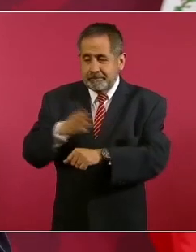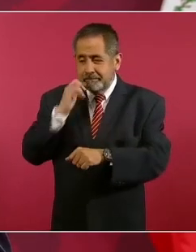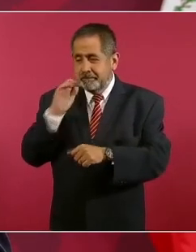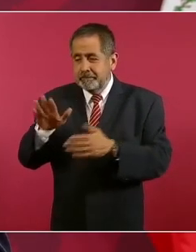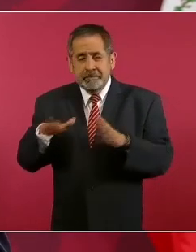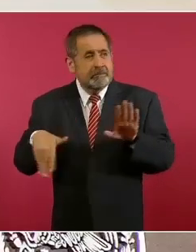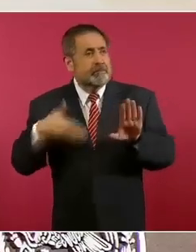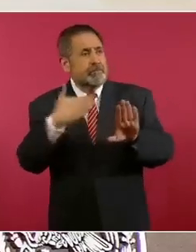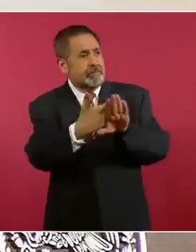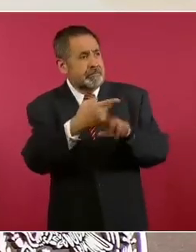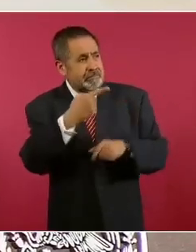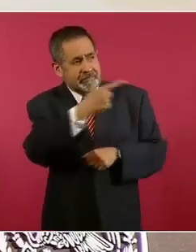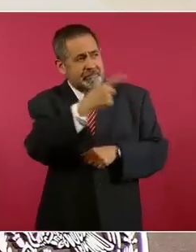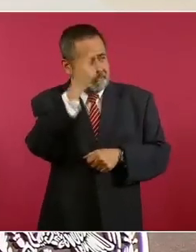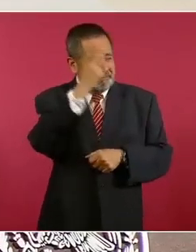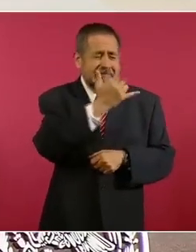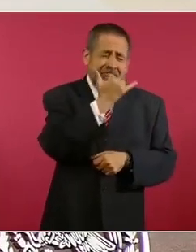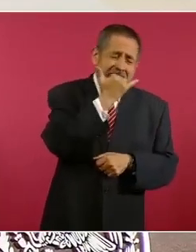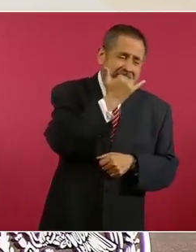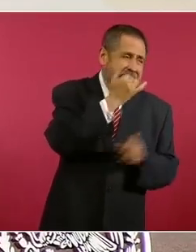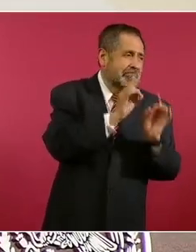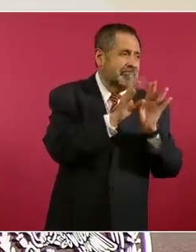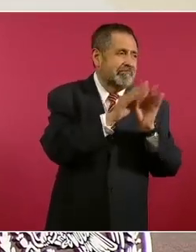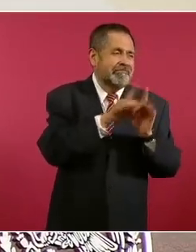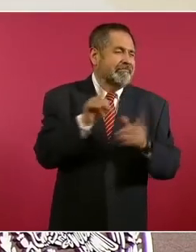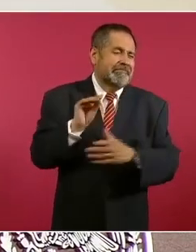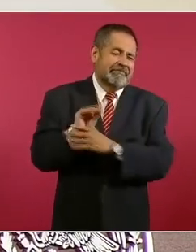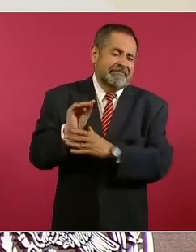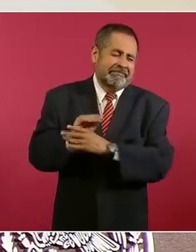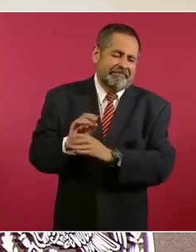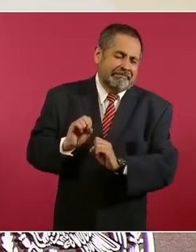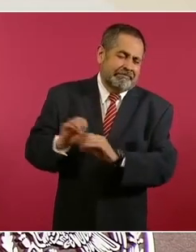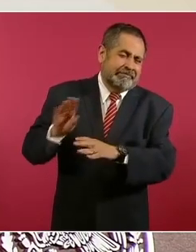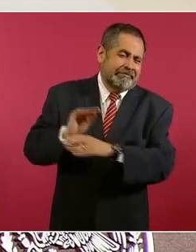combatir políticamente, no le haga caso,